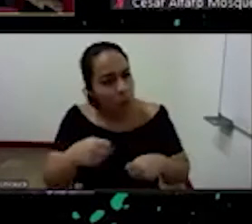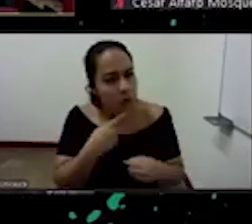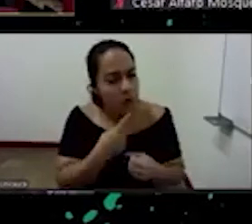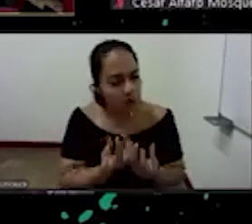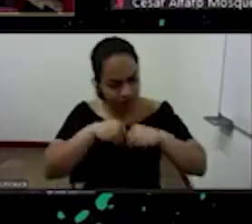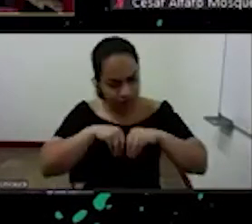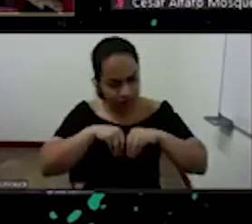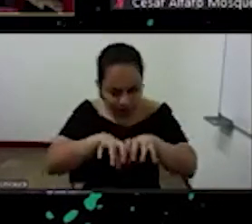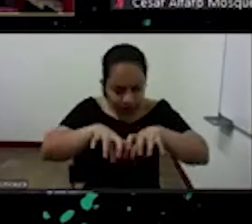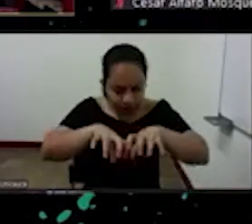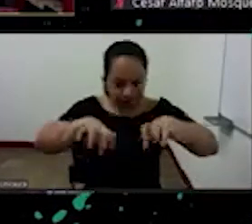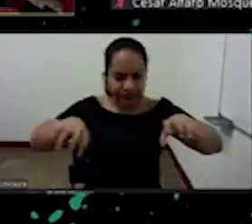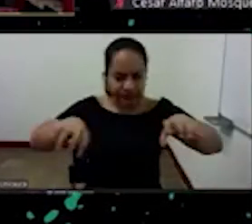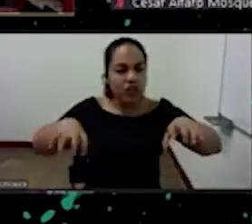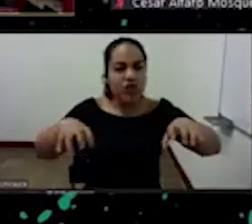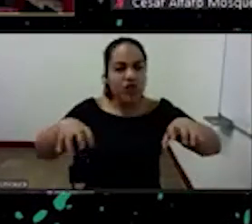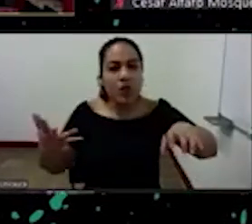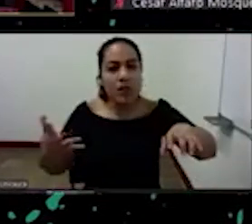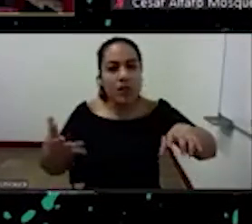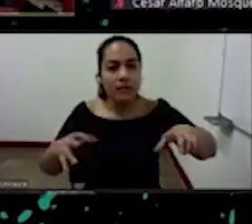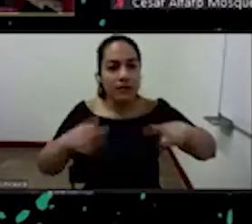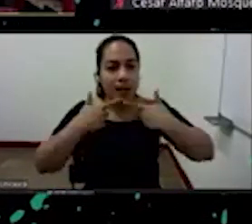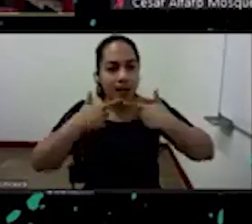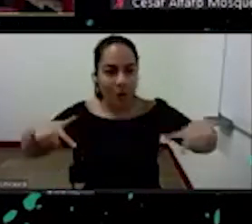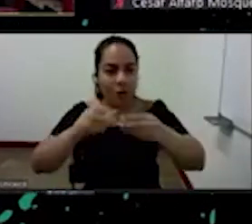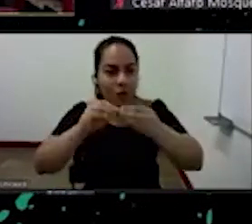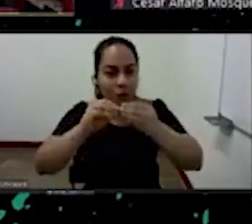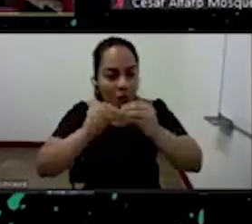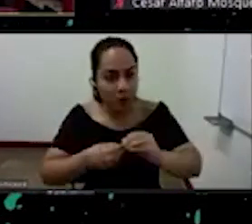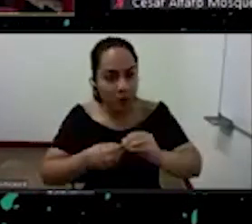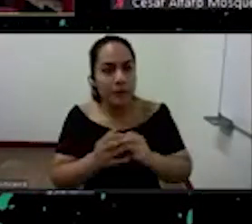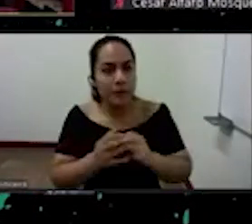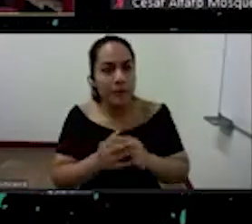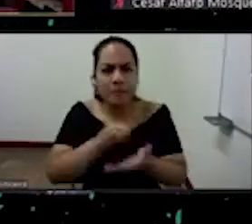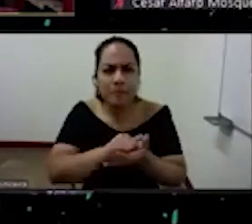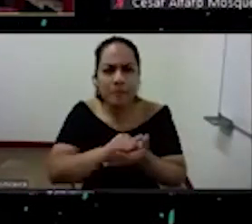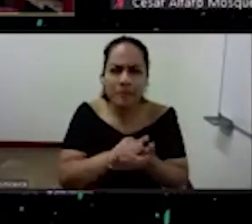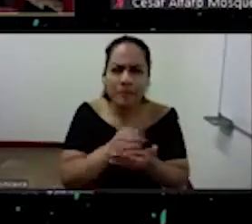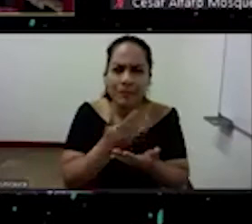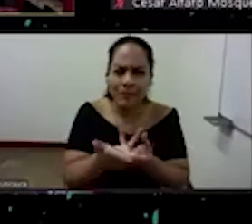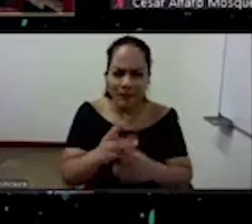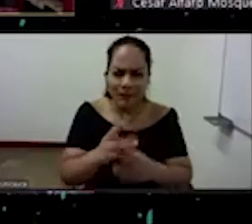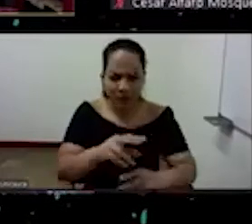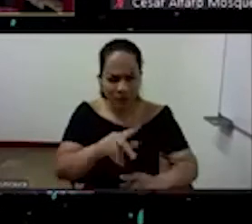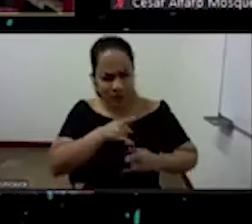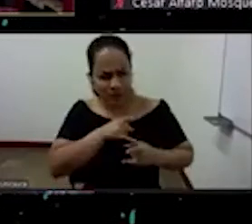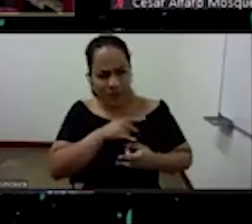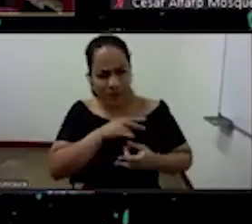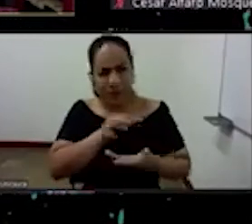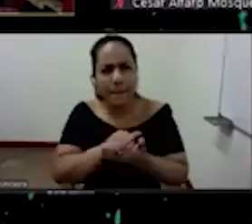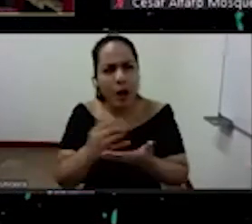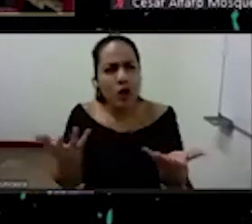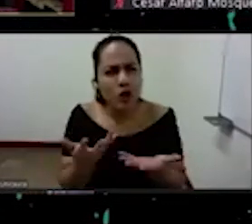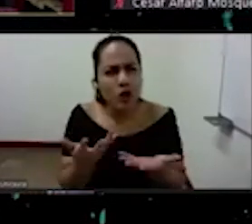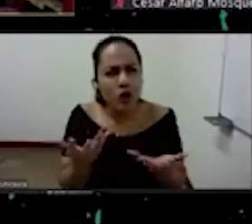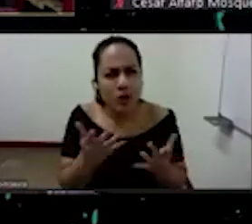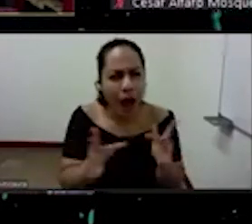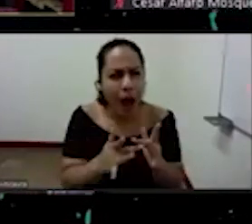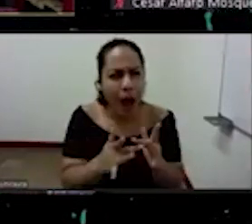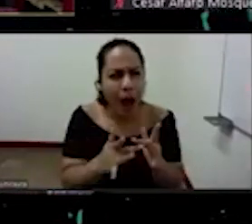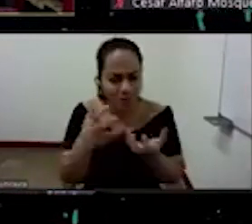en el lenguaje la afectividad misma se funda esencialmente